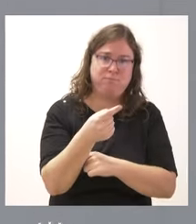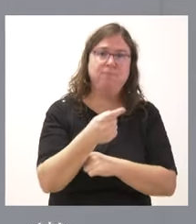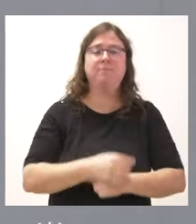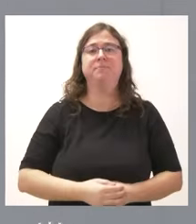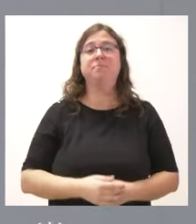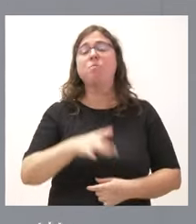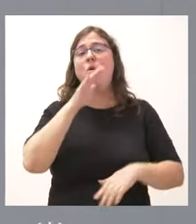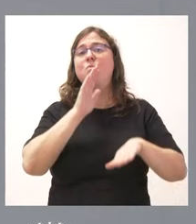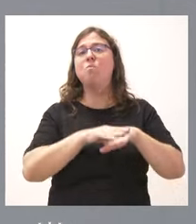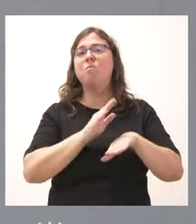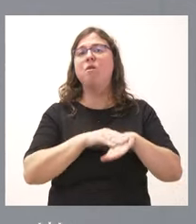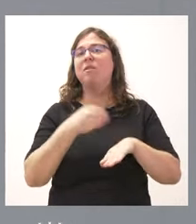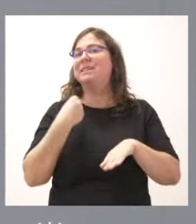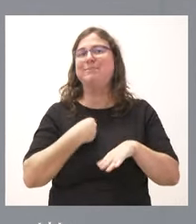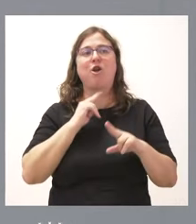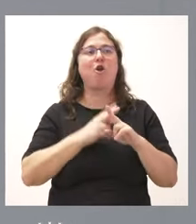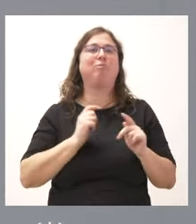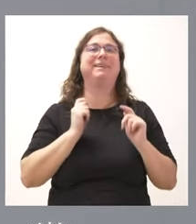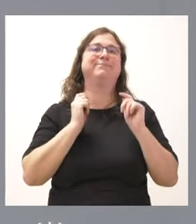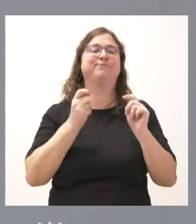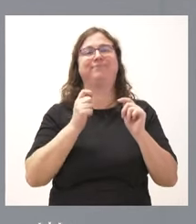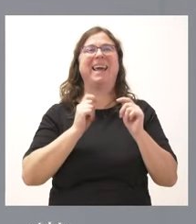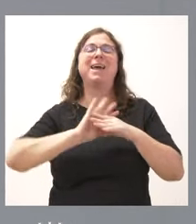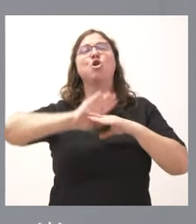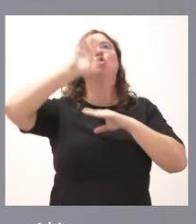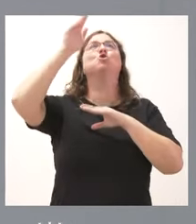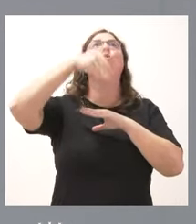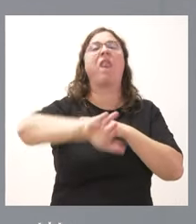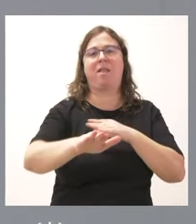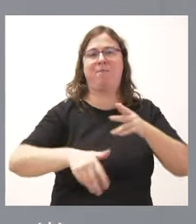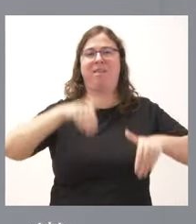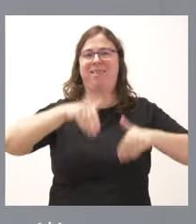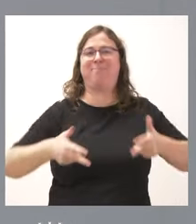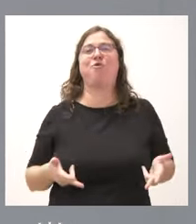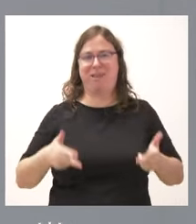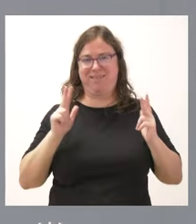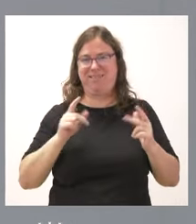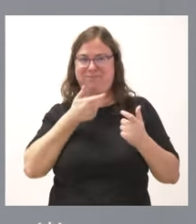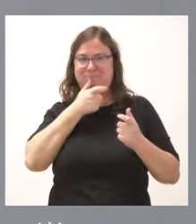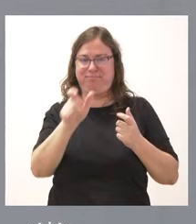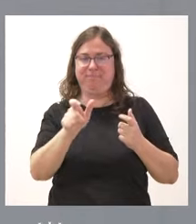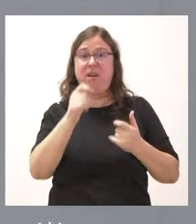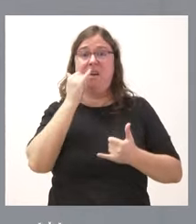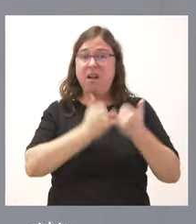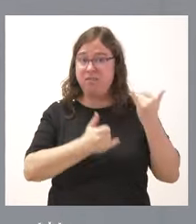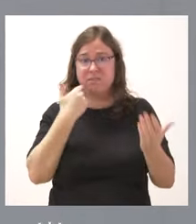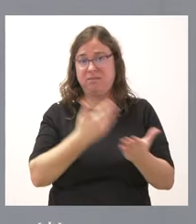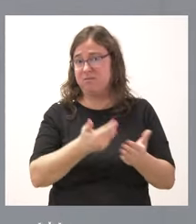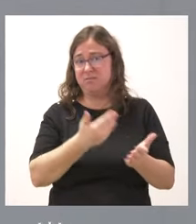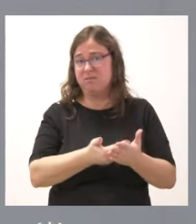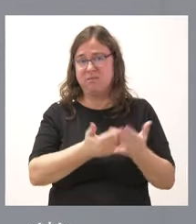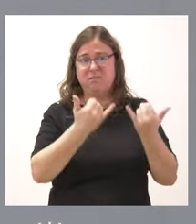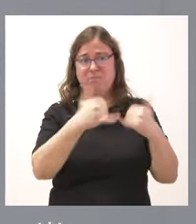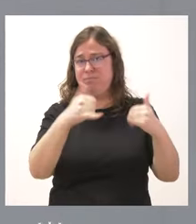bajo ese nombre de tsunami democrático que lo que ha puesto de manifiesto son simplemente actos